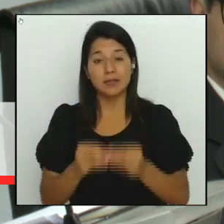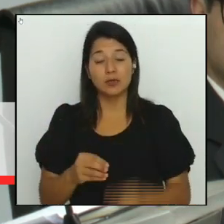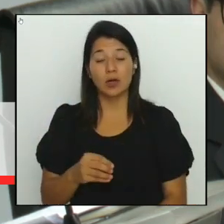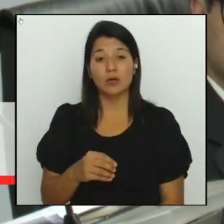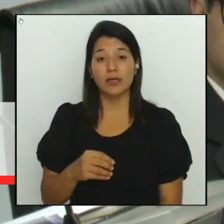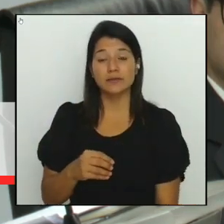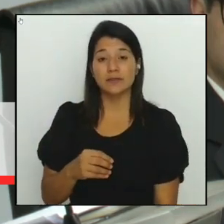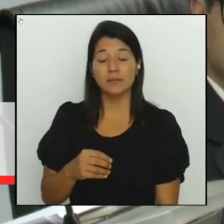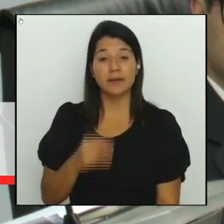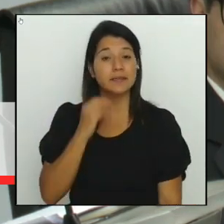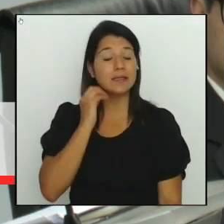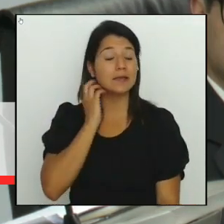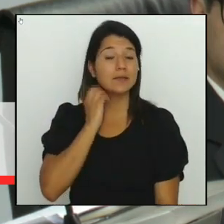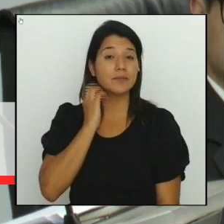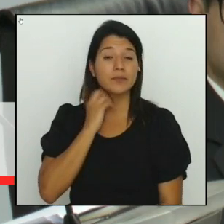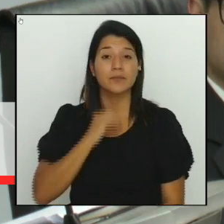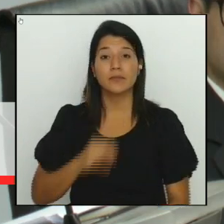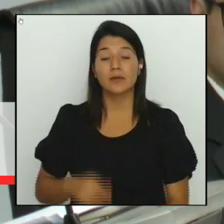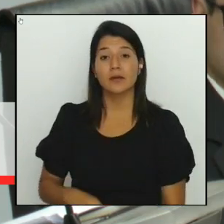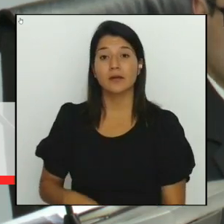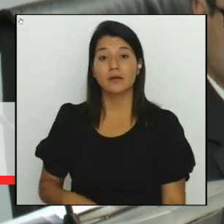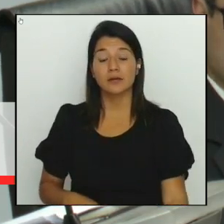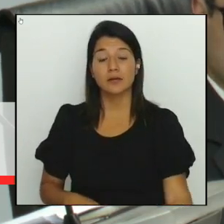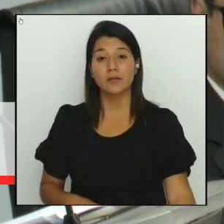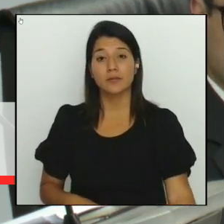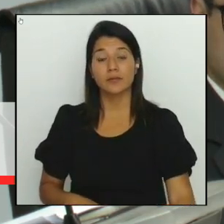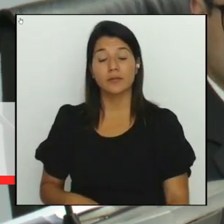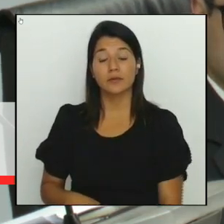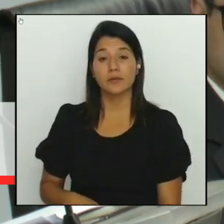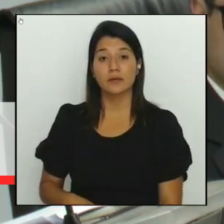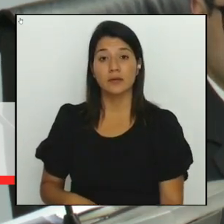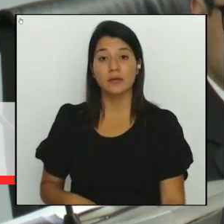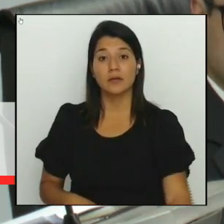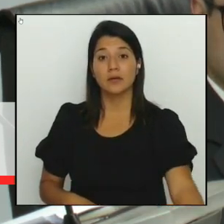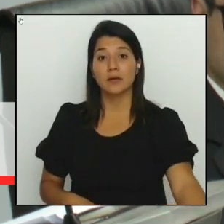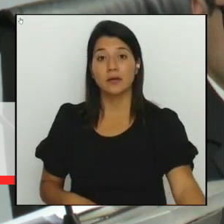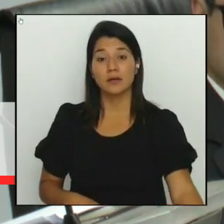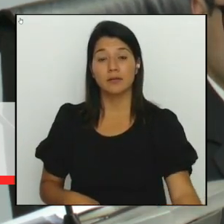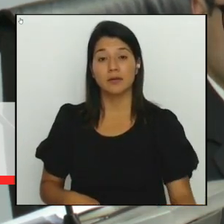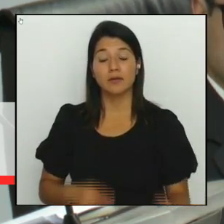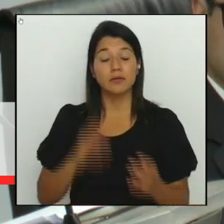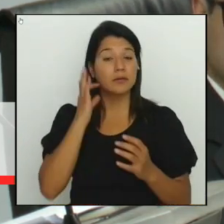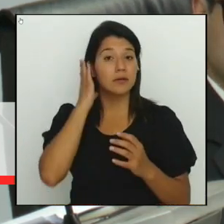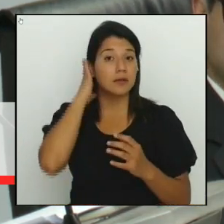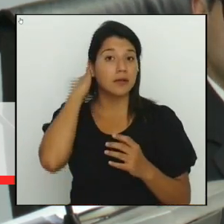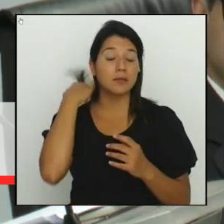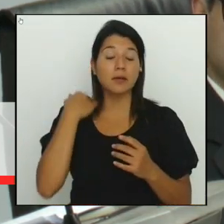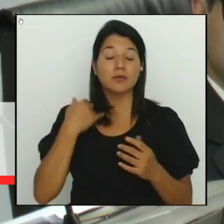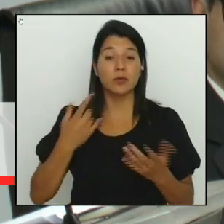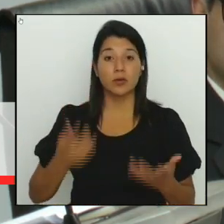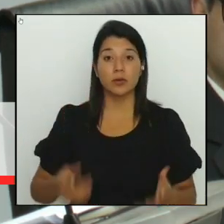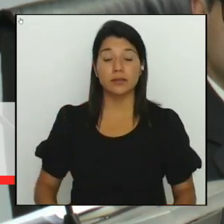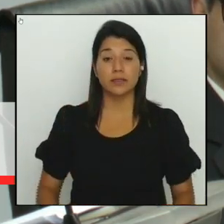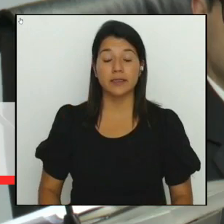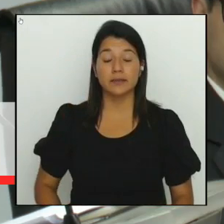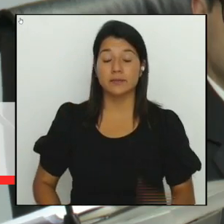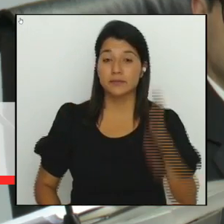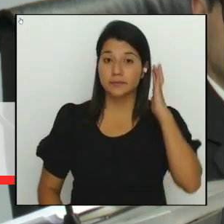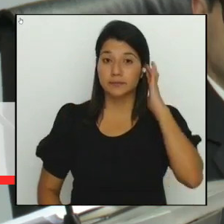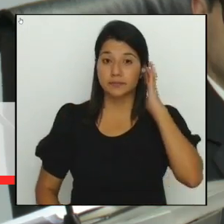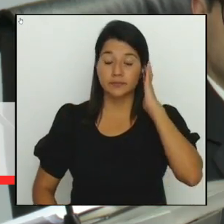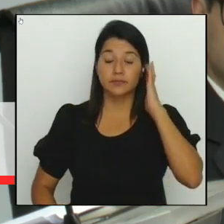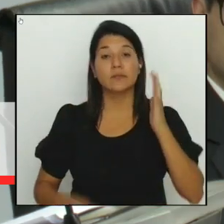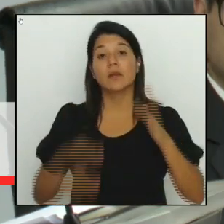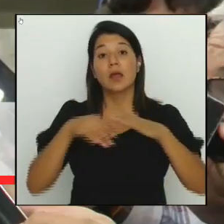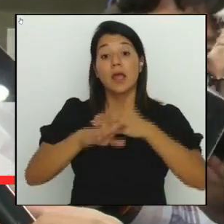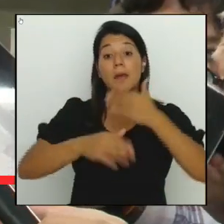independencia de la autoridad electoral y proscribiendo cualquier tipo de injerencia gubernamental en los procesos